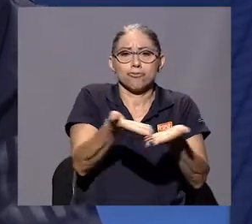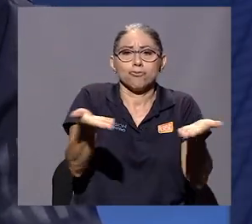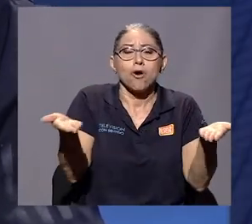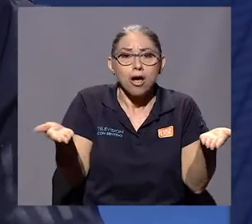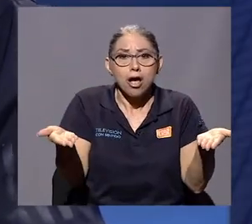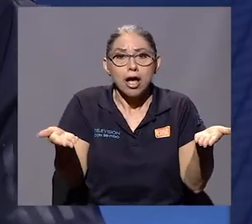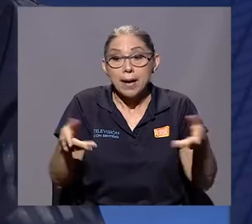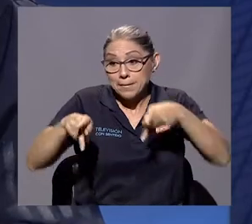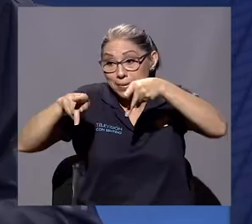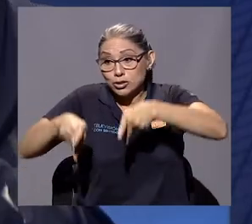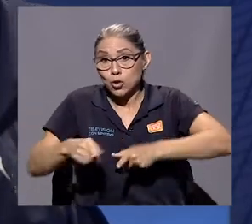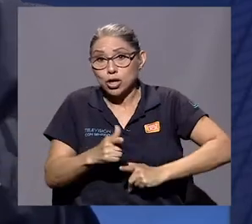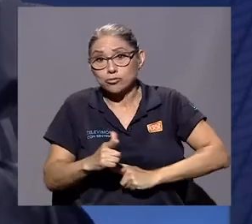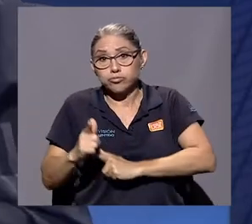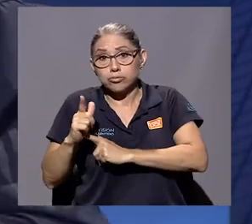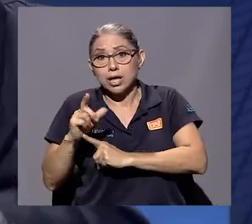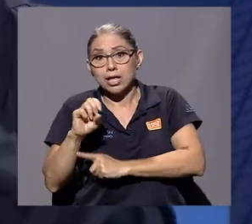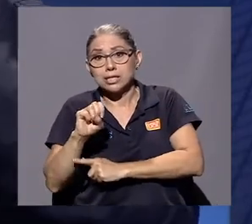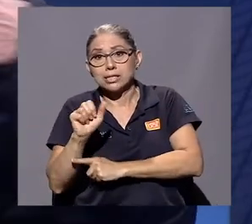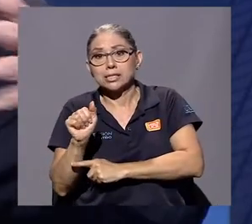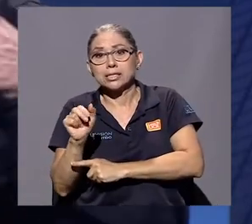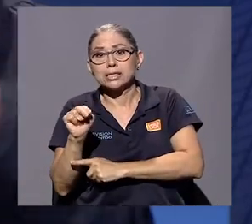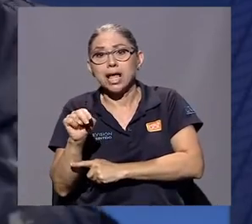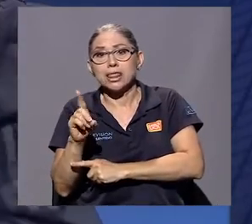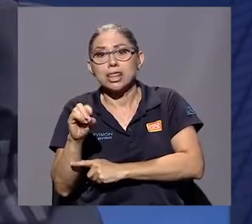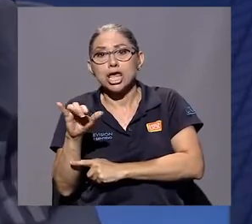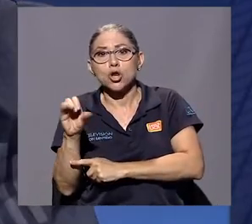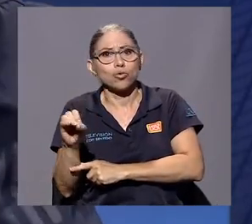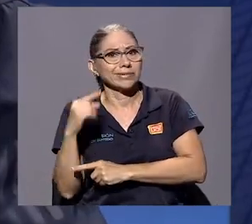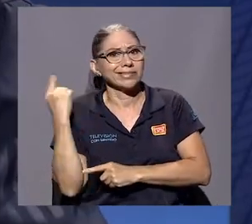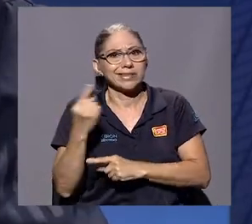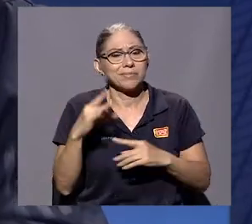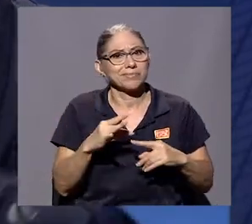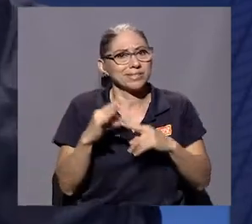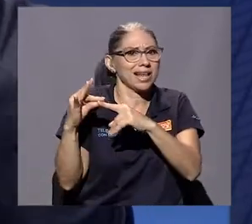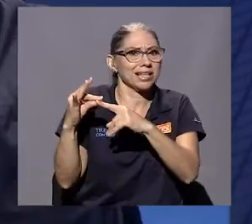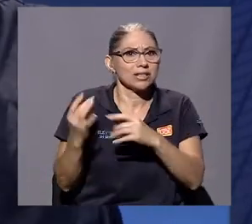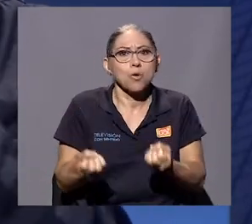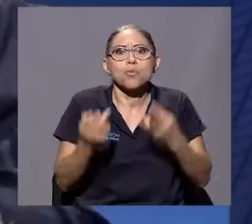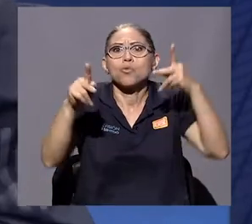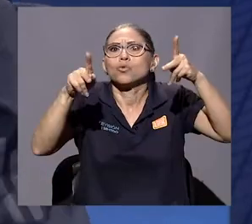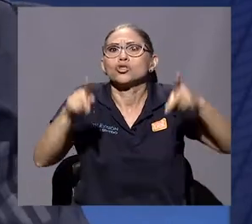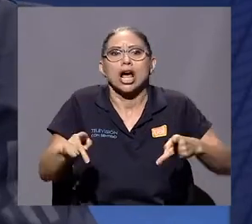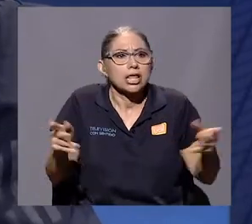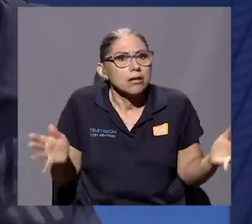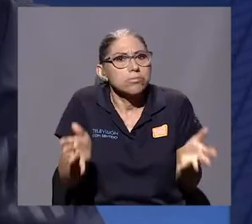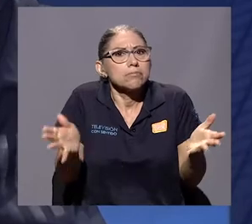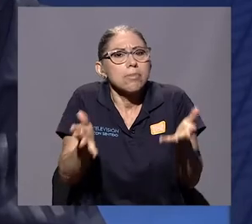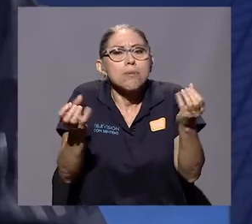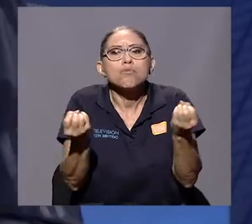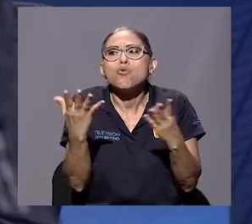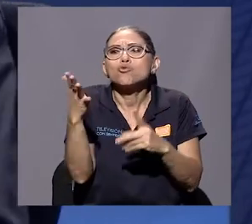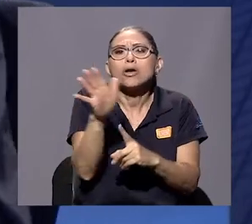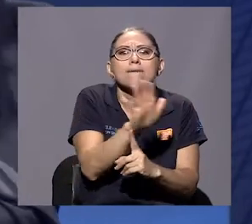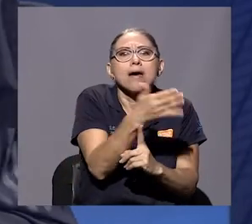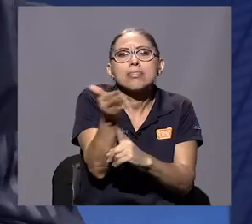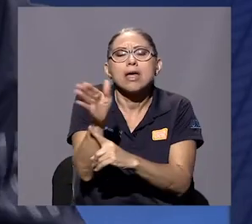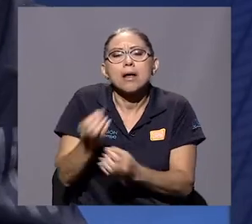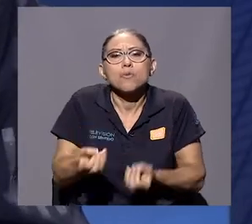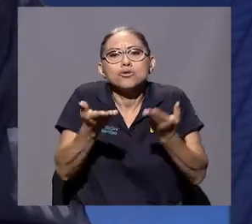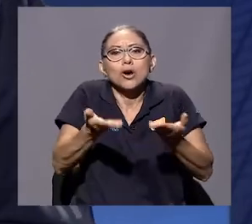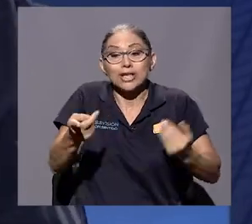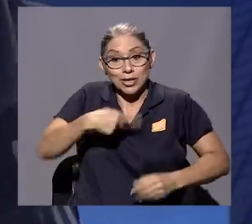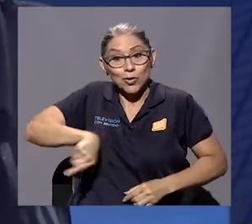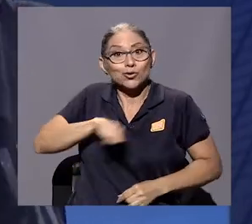han sido siempre muy especiales, ¿verdad? Movilizan mucha gente y mucha bandera y mucha cosa. Y nosotros íbamos